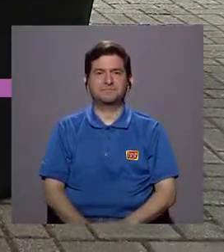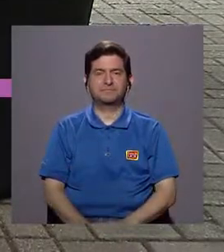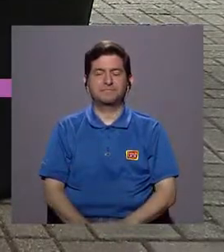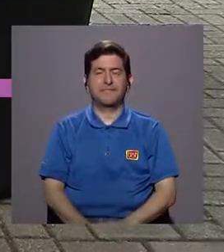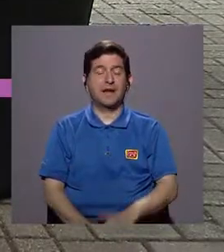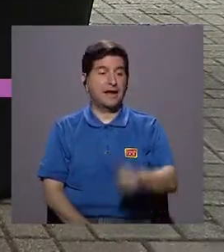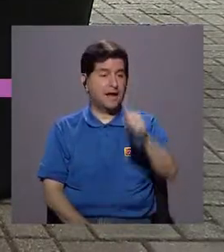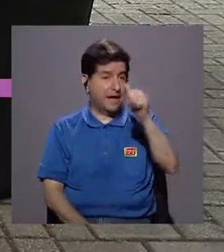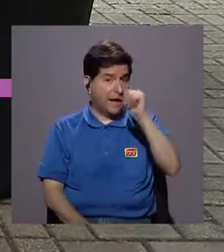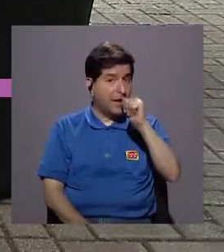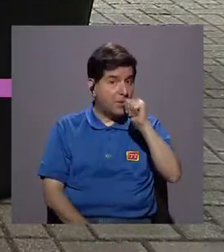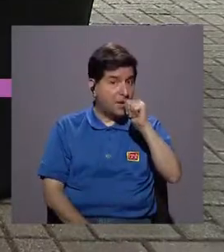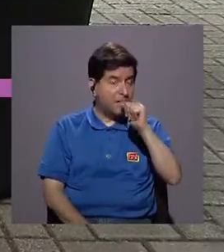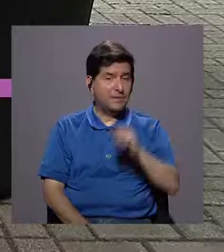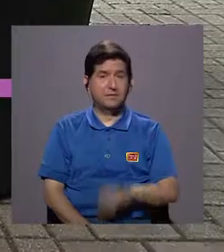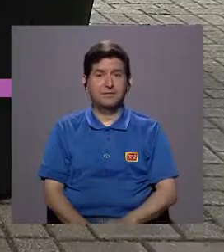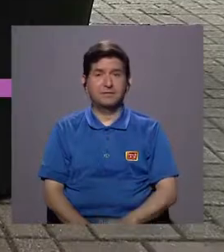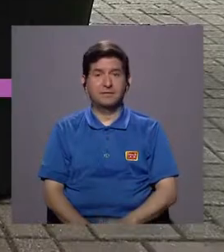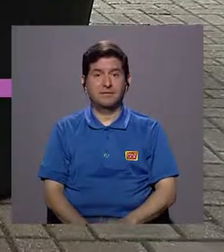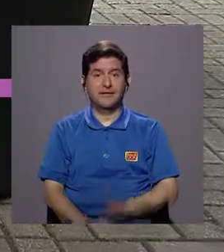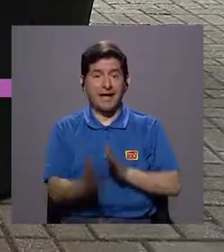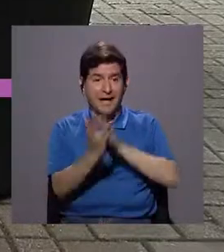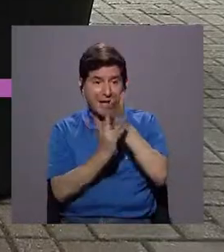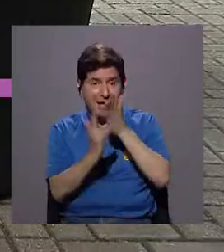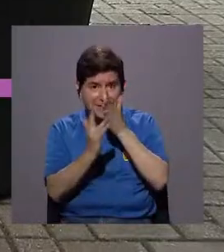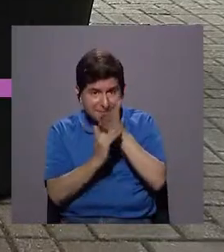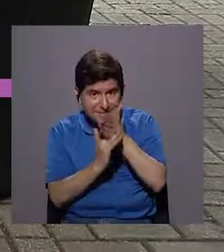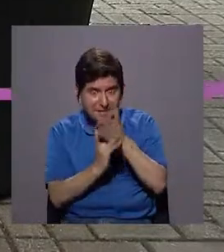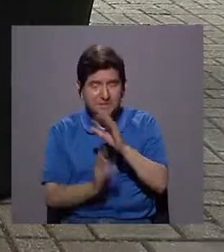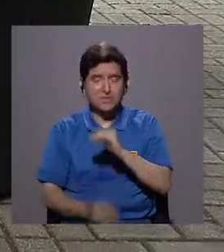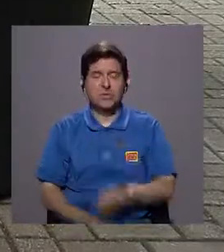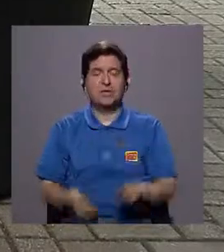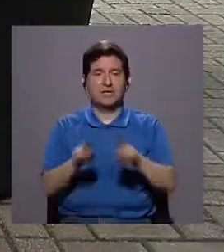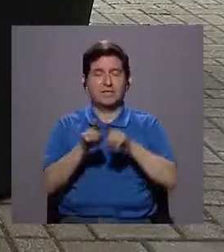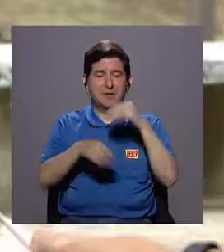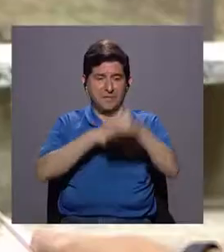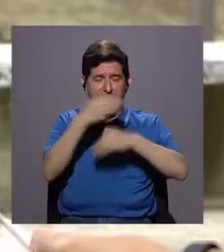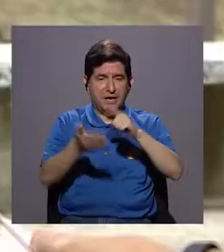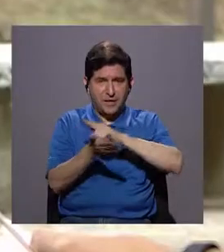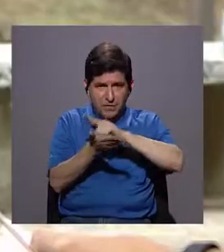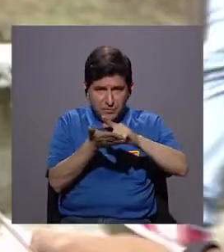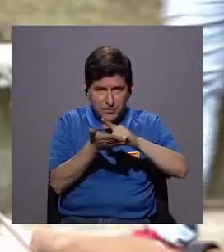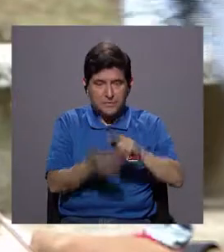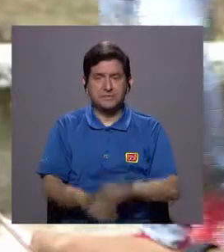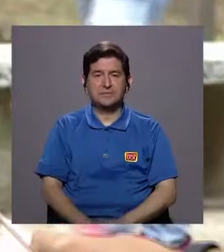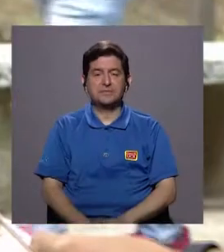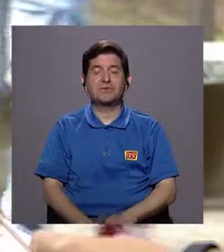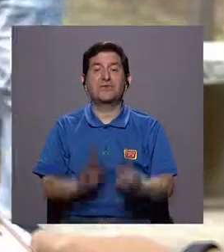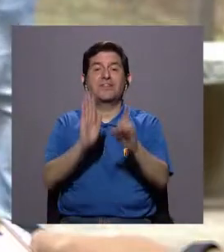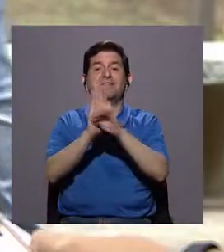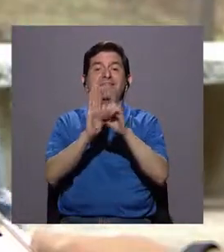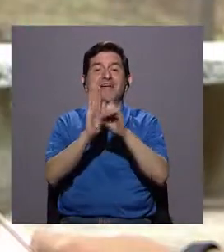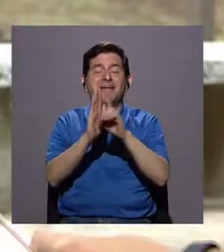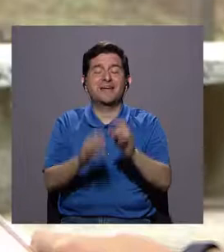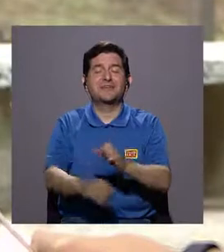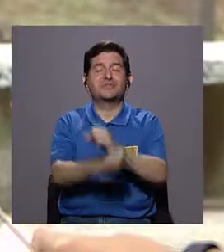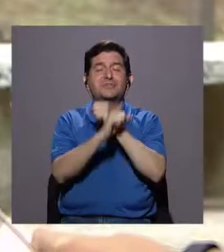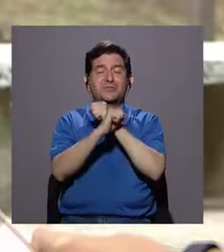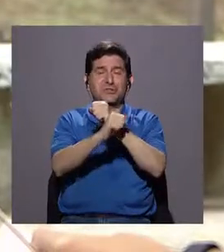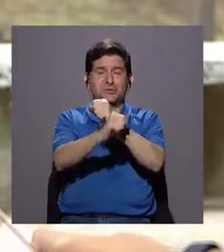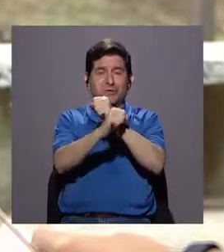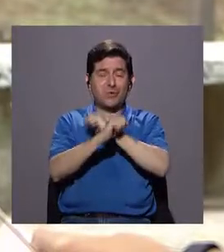El agua es el acceso al agua y al saneamiento. Es el derecho que